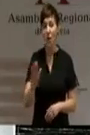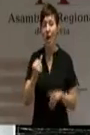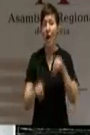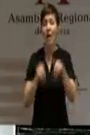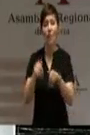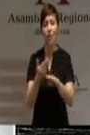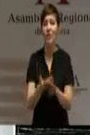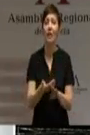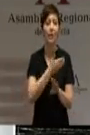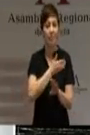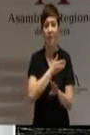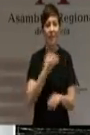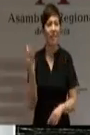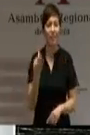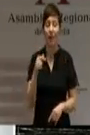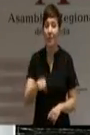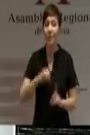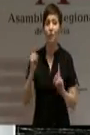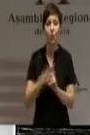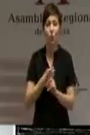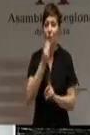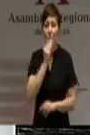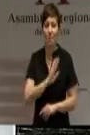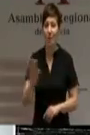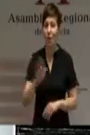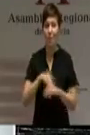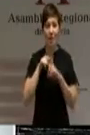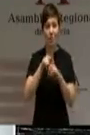Creíamos que esa era la respuesta que necesitaba la región.